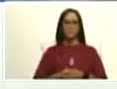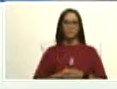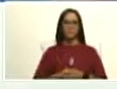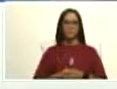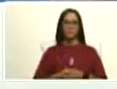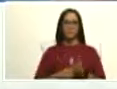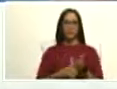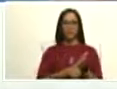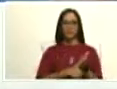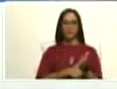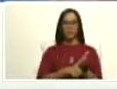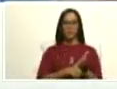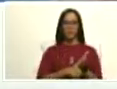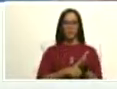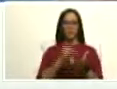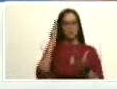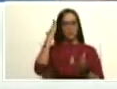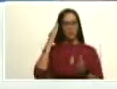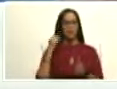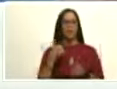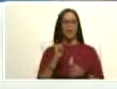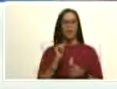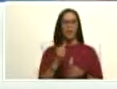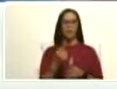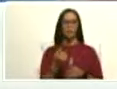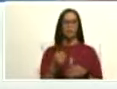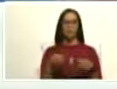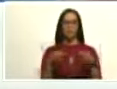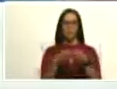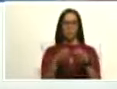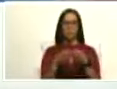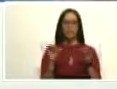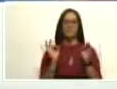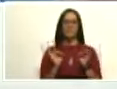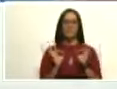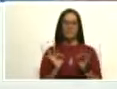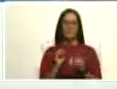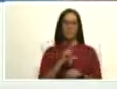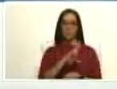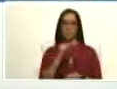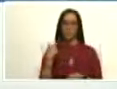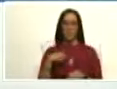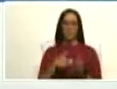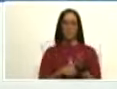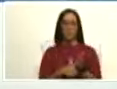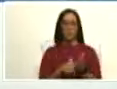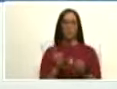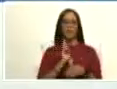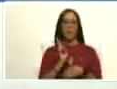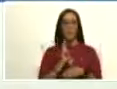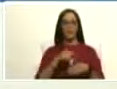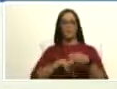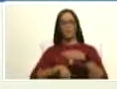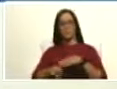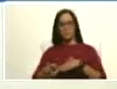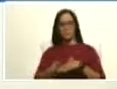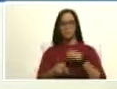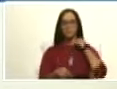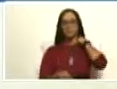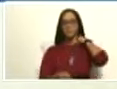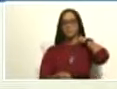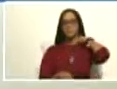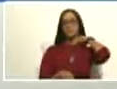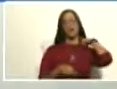Cédula, saben que hay un operativo especial, usted si no tiene cédula, que puede ir rápidamente a la oficina más